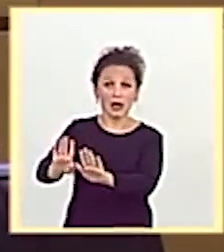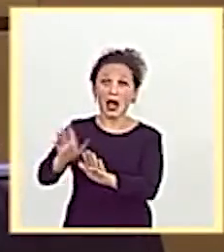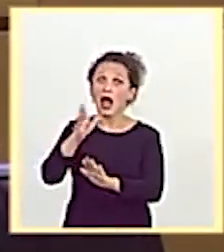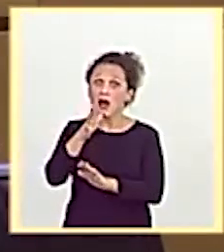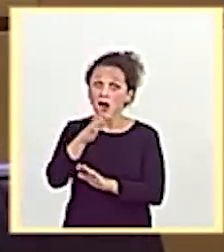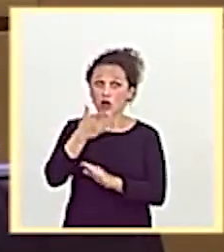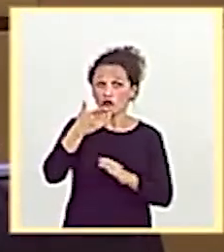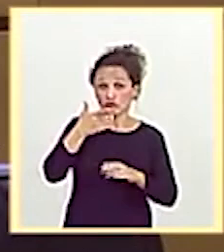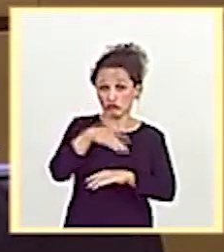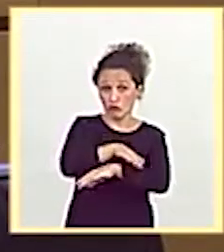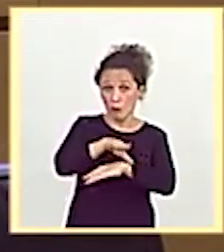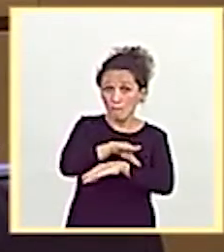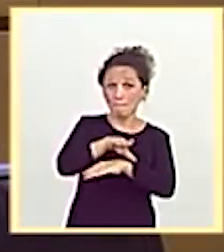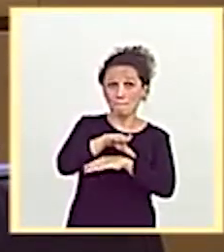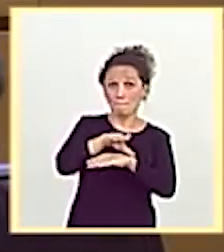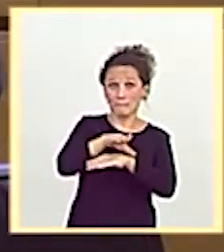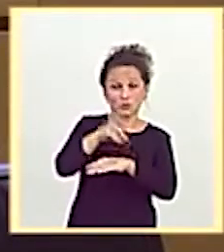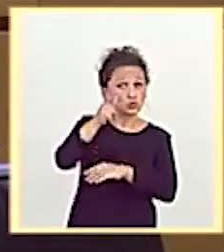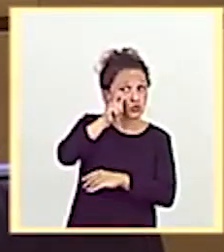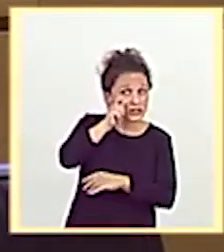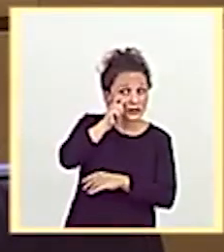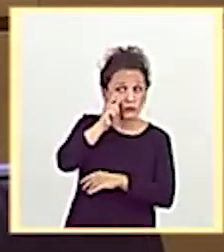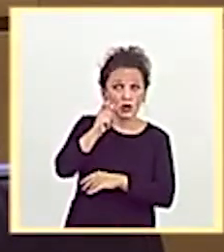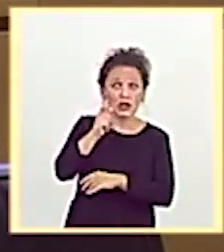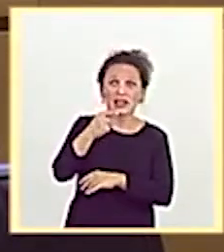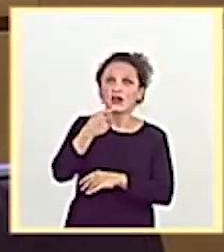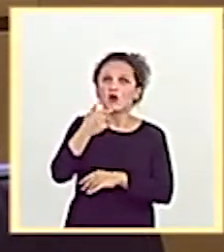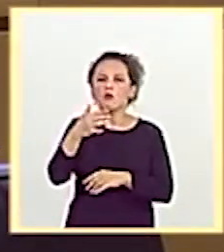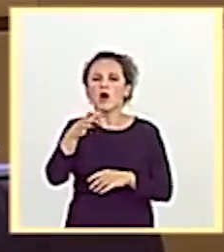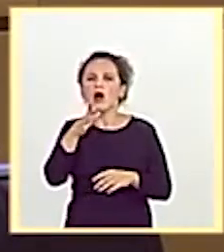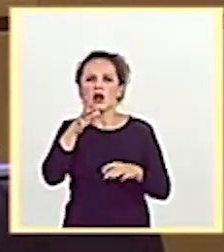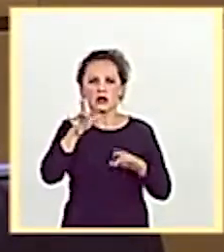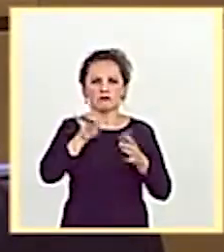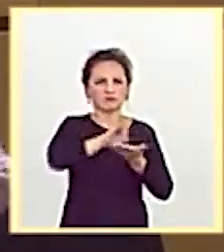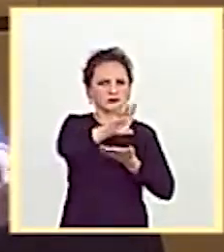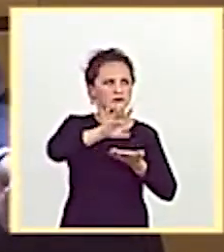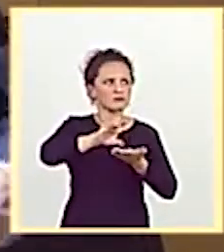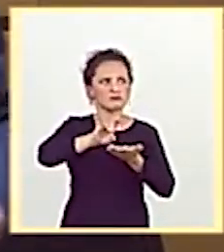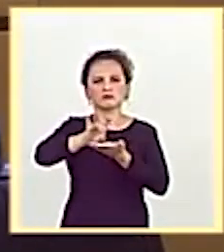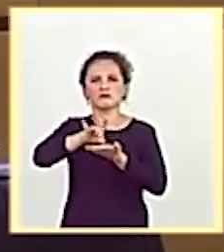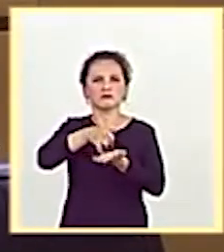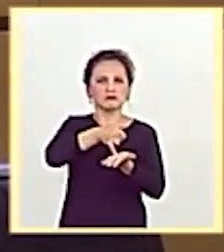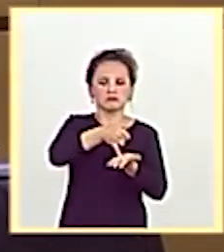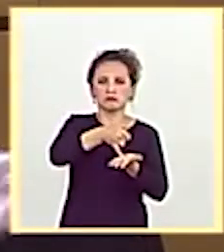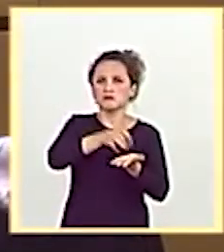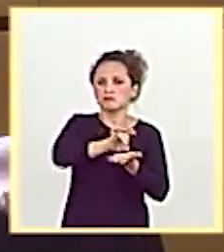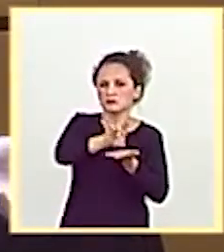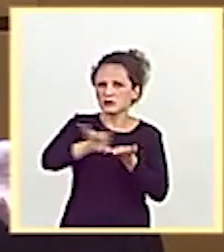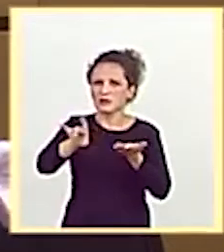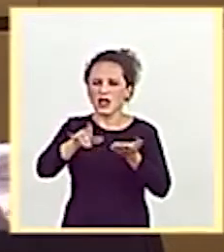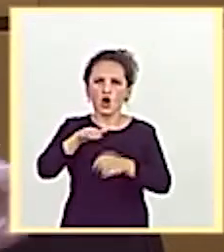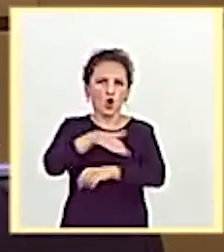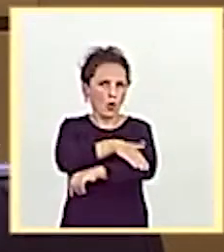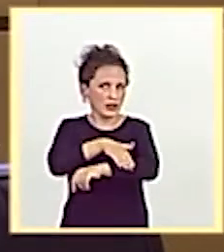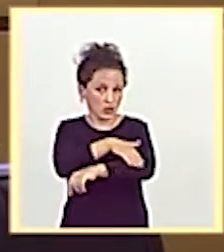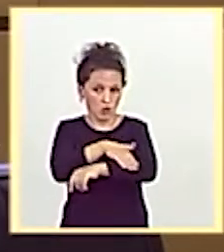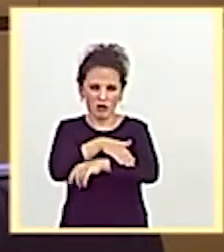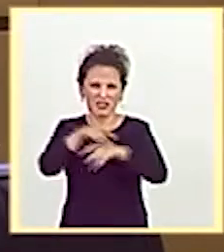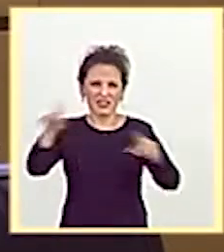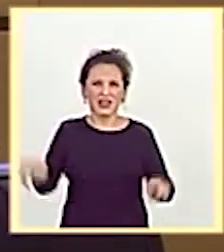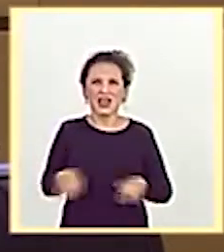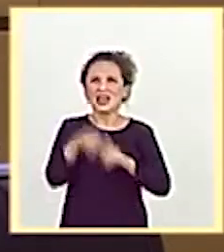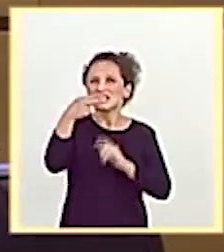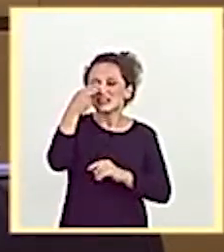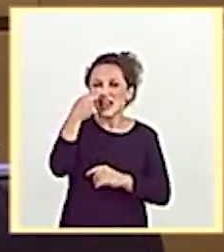propios compañeros de Ciudadanos. No están en la purga de los críticos de Ciudadanos en el Gobierno. No le importa el